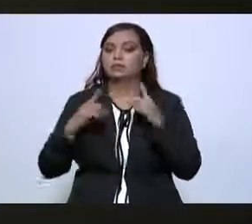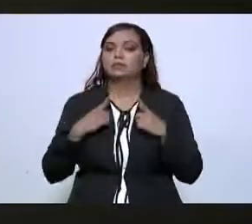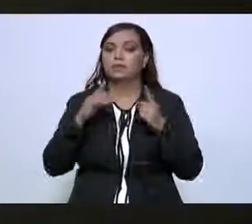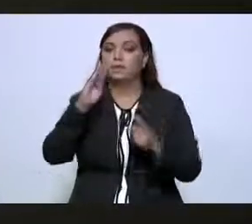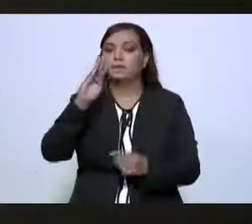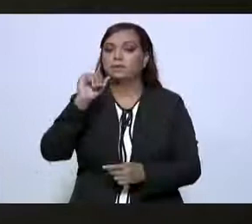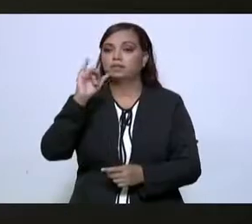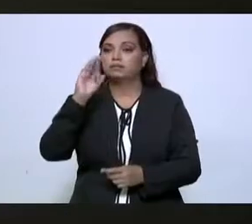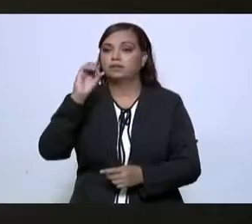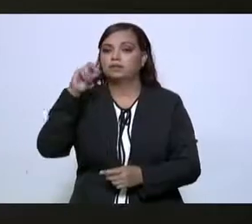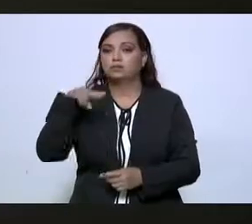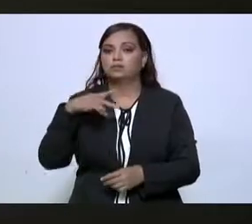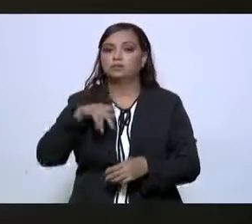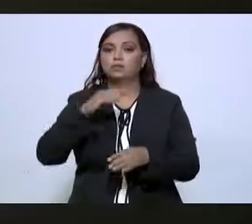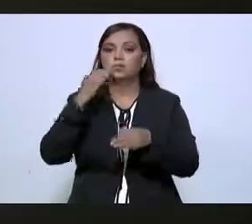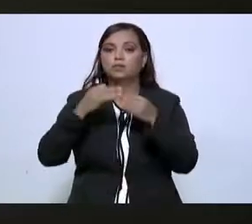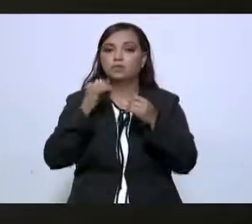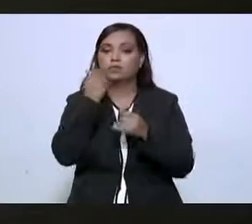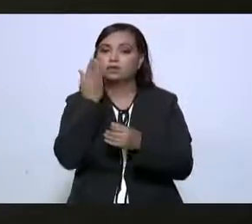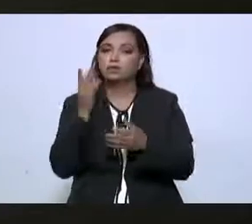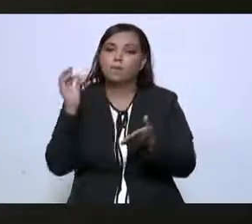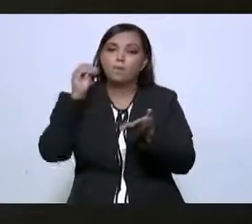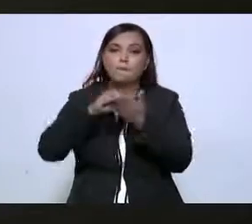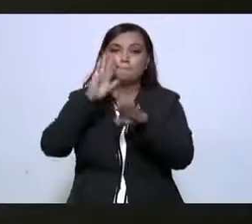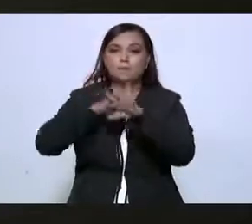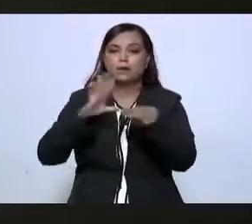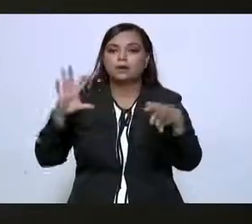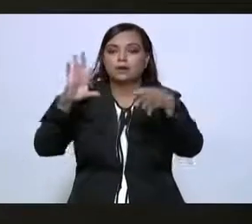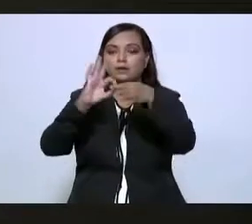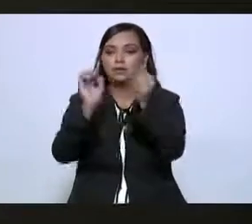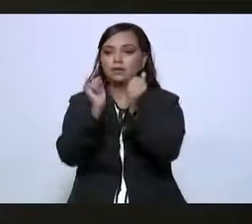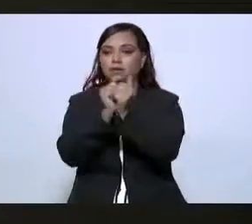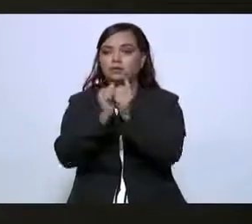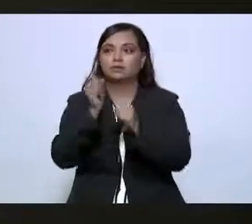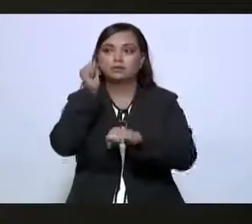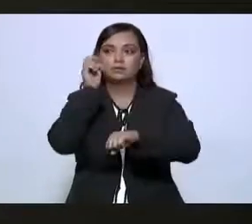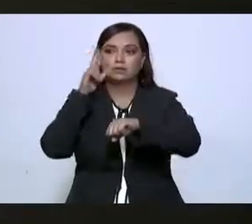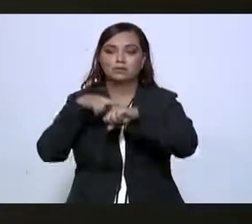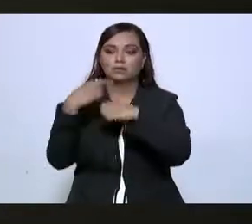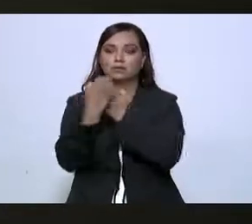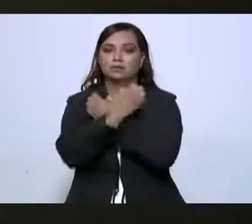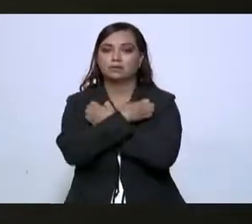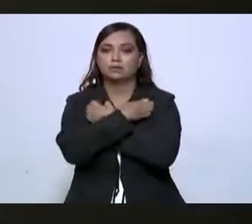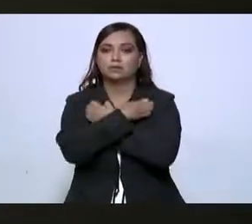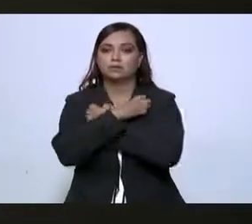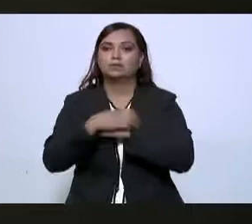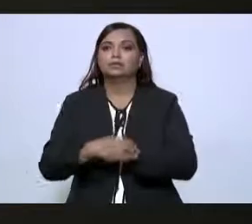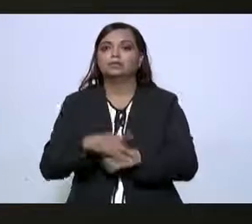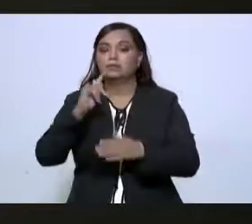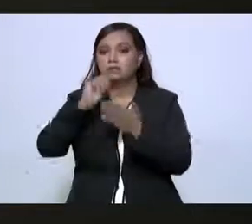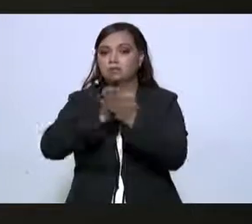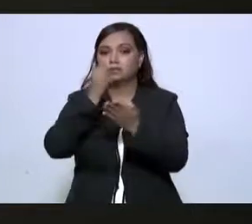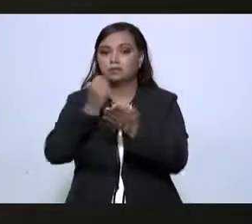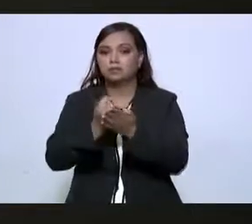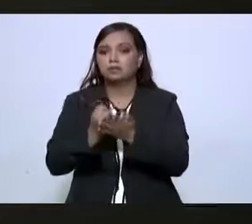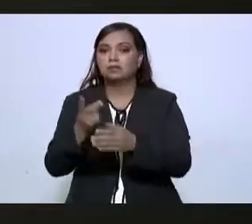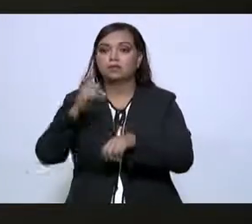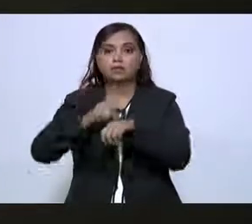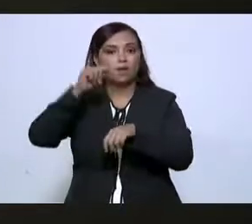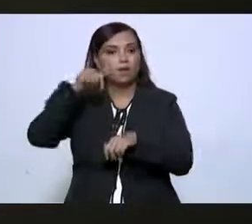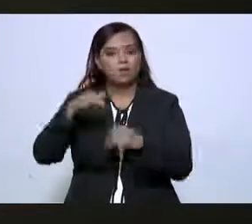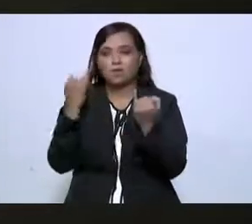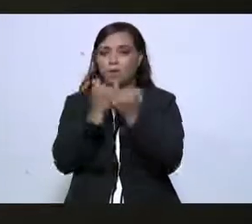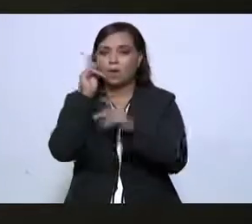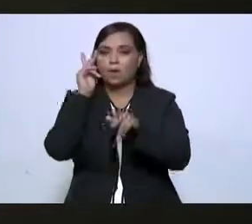Por último, sólo quisiera agregar que la relación con la secretaria de educación de Tamaulipas y hoy mismo lo